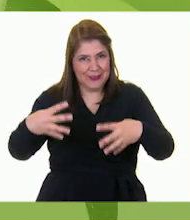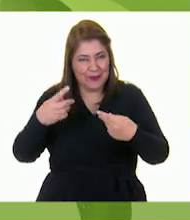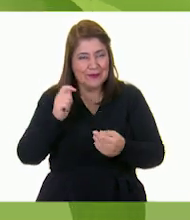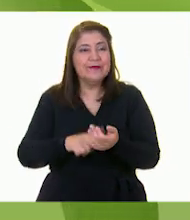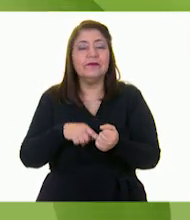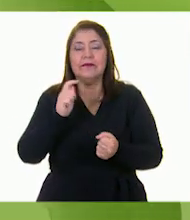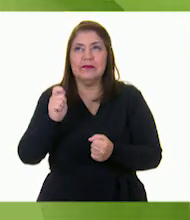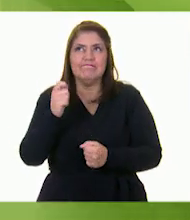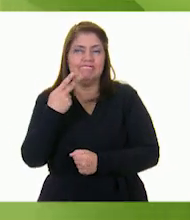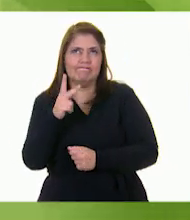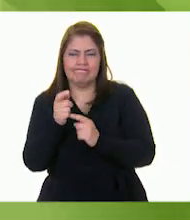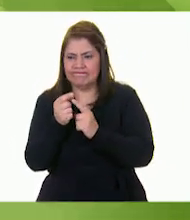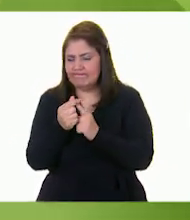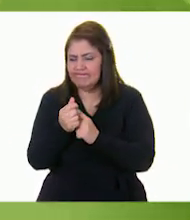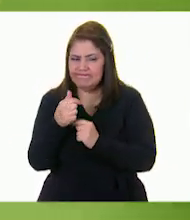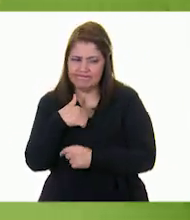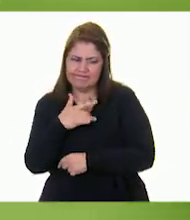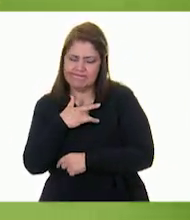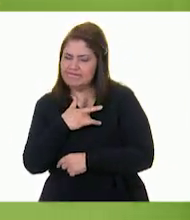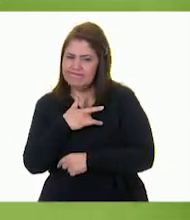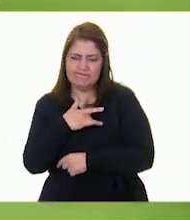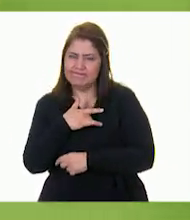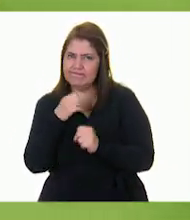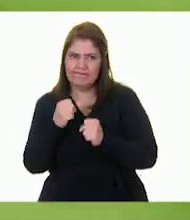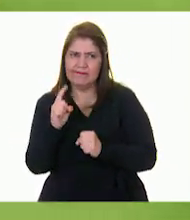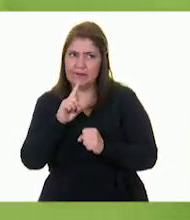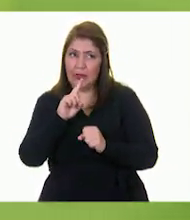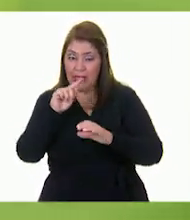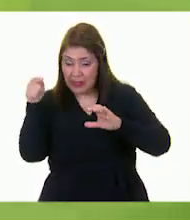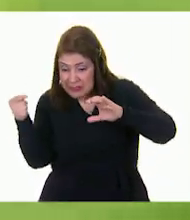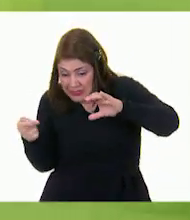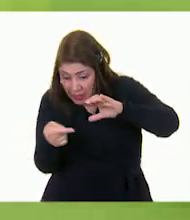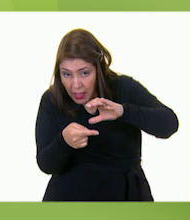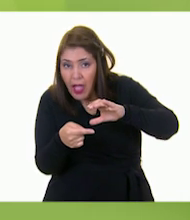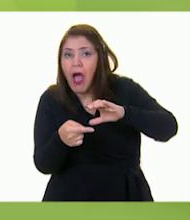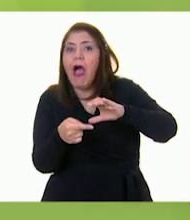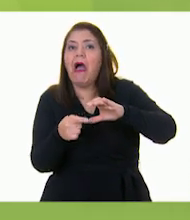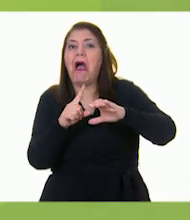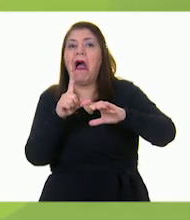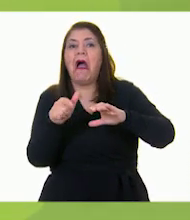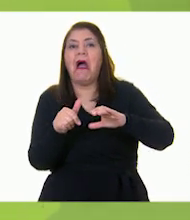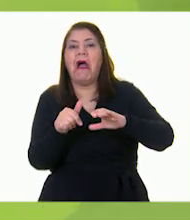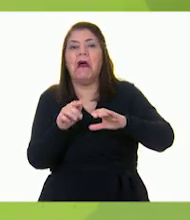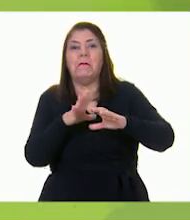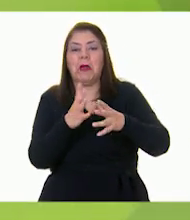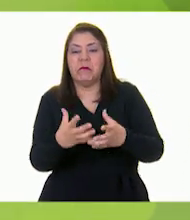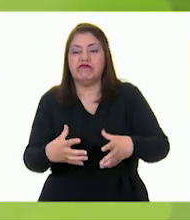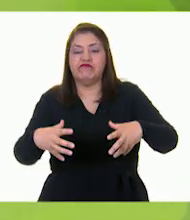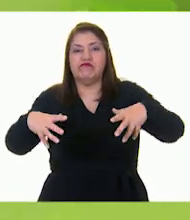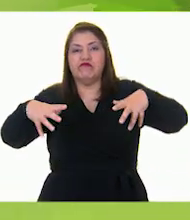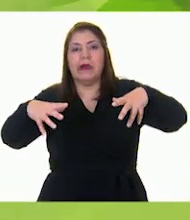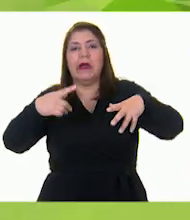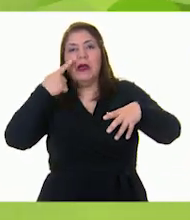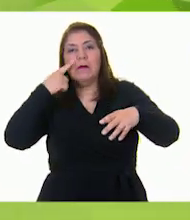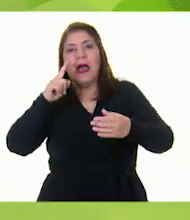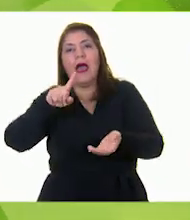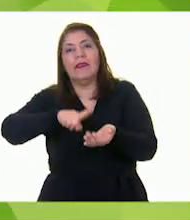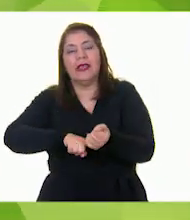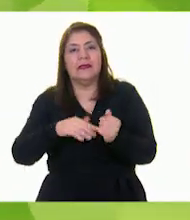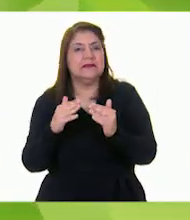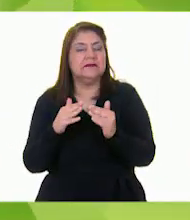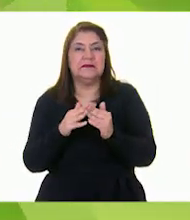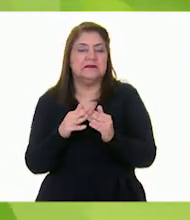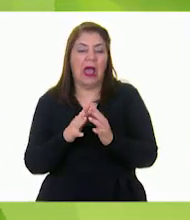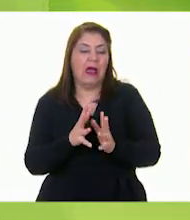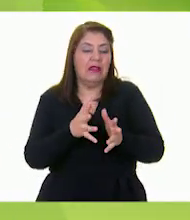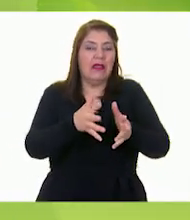estaba muy seguro de ello y le dijo, Ahí seguramente nos vamos a quedar en el platón gigante que está adentro de la casa.